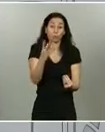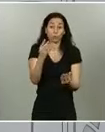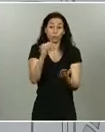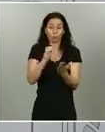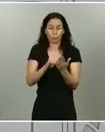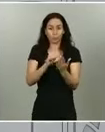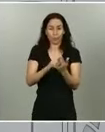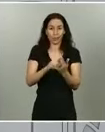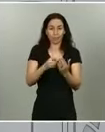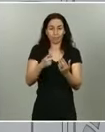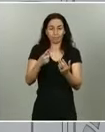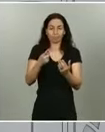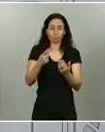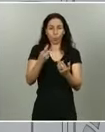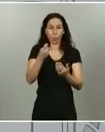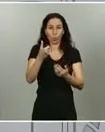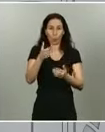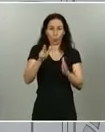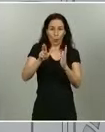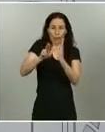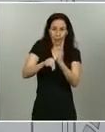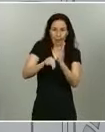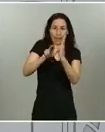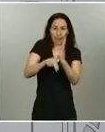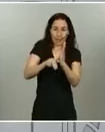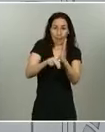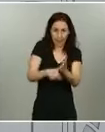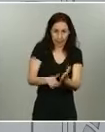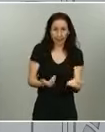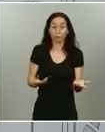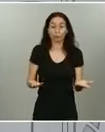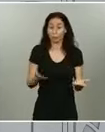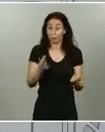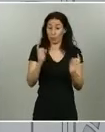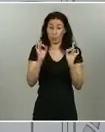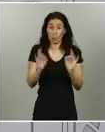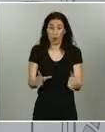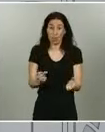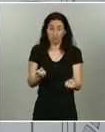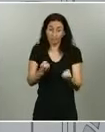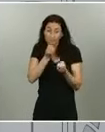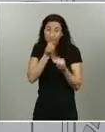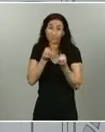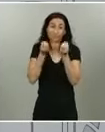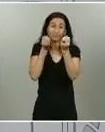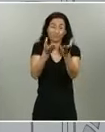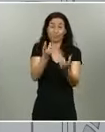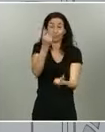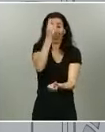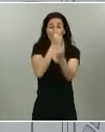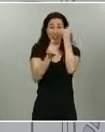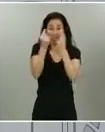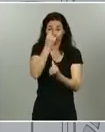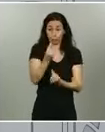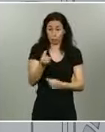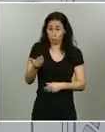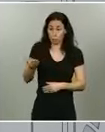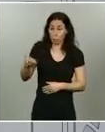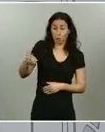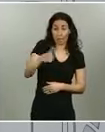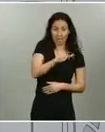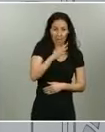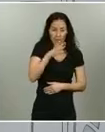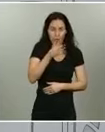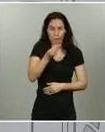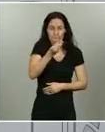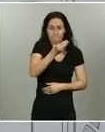De hecho, es lo mismo que podemos decir cuando hemos comentado los datos de la vigilancia genérica de la mortalidad con esos excesos de mortalidad que hemos